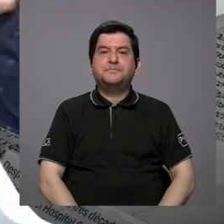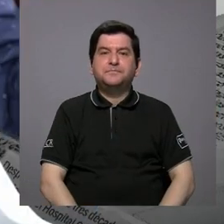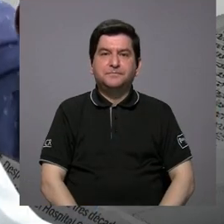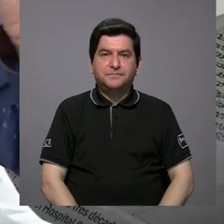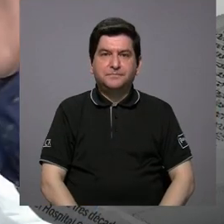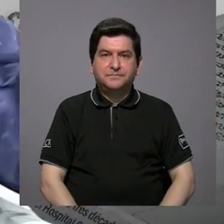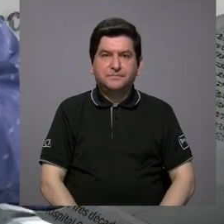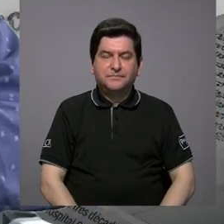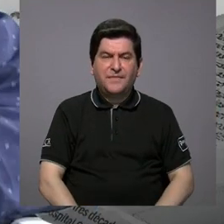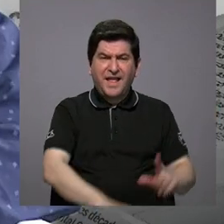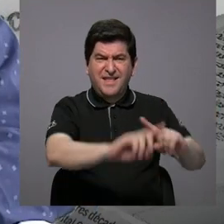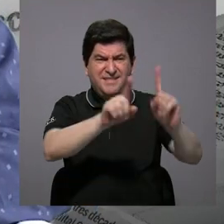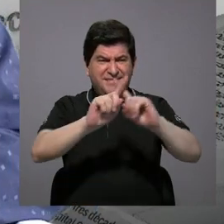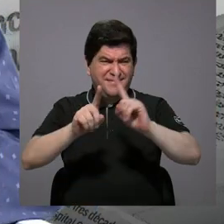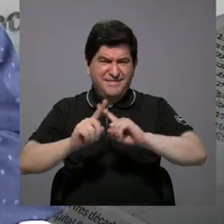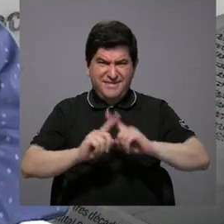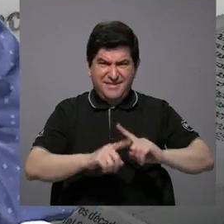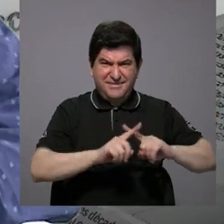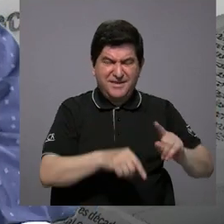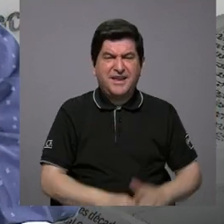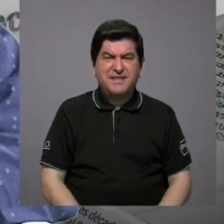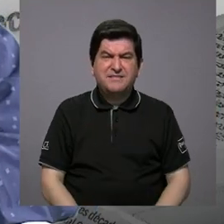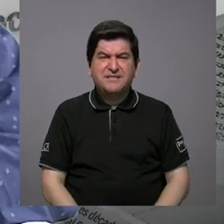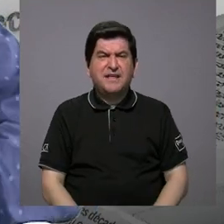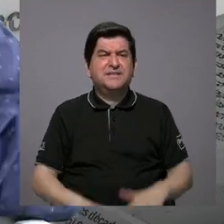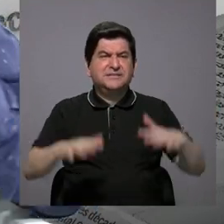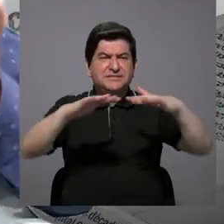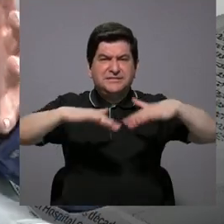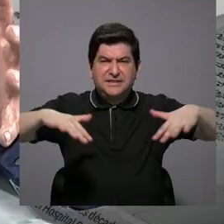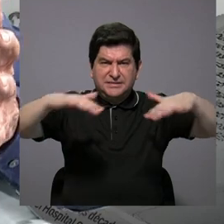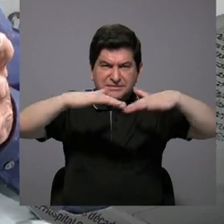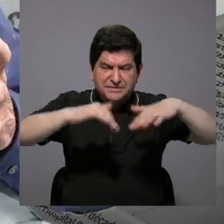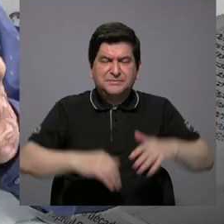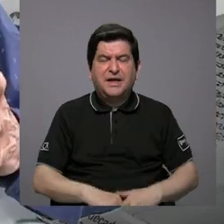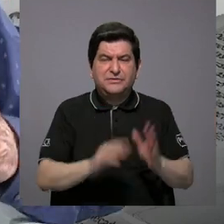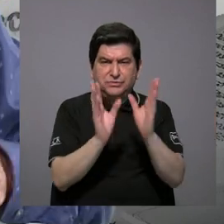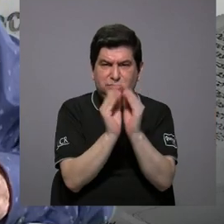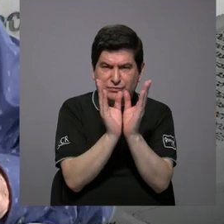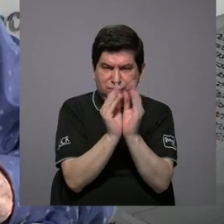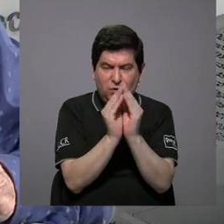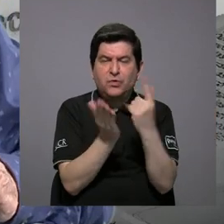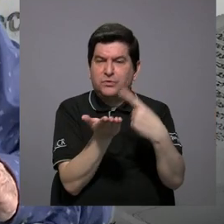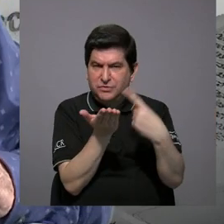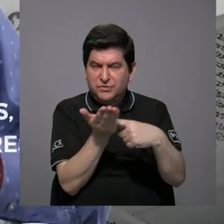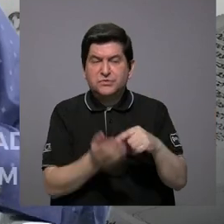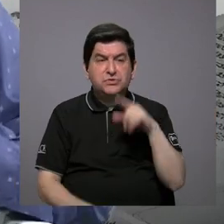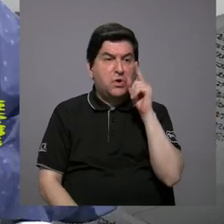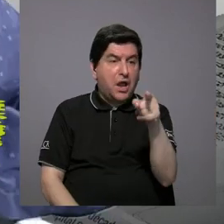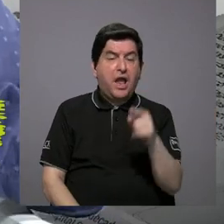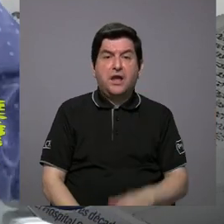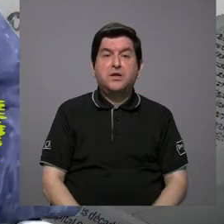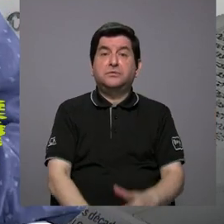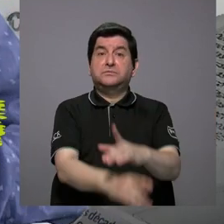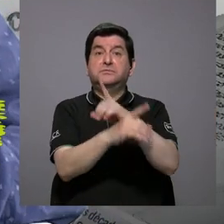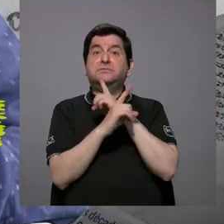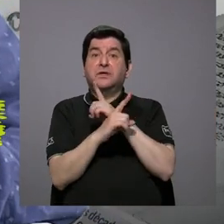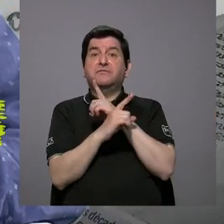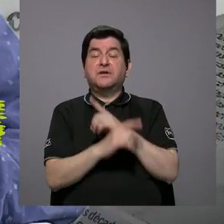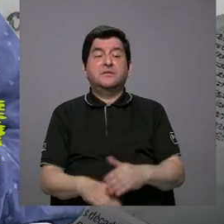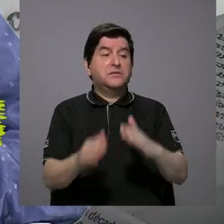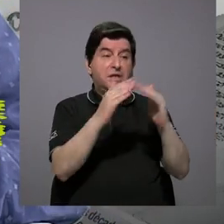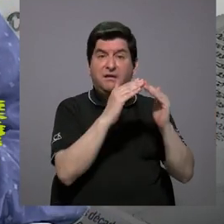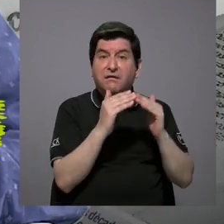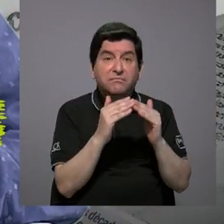En los diferentes foros, ellos más bien, en lugar de salir en defensa de las